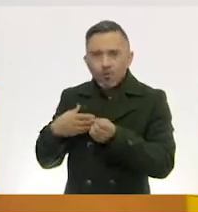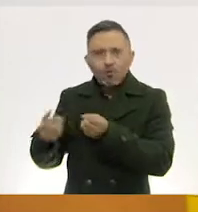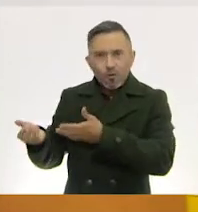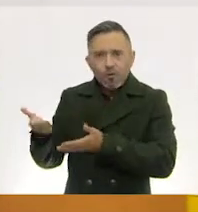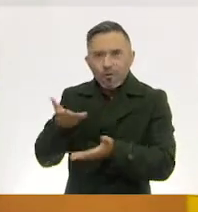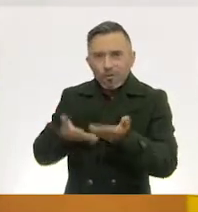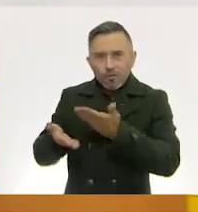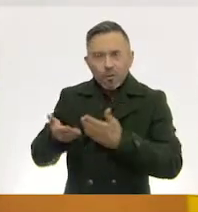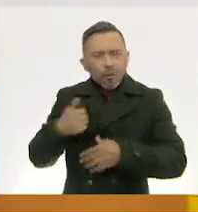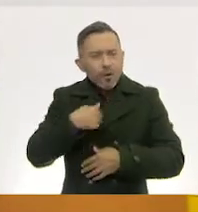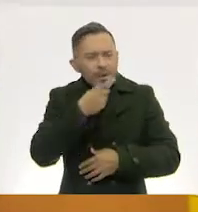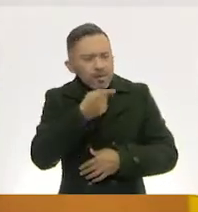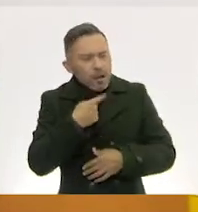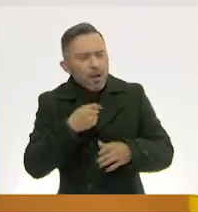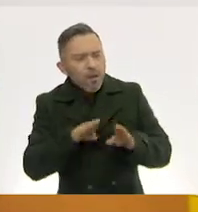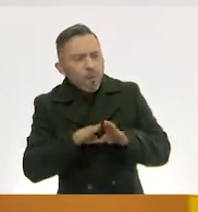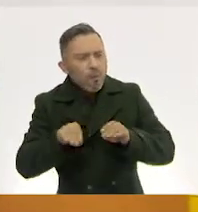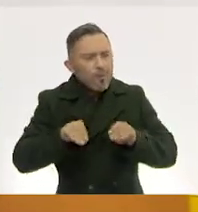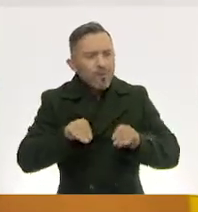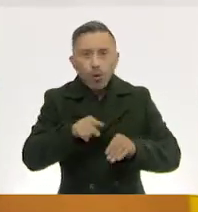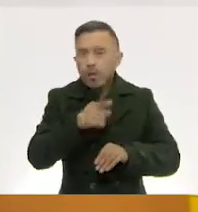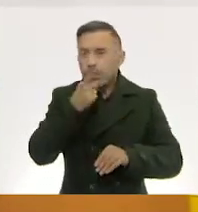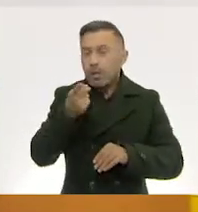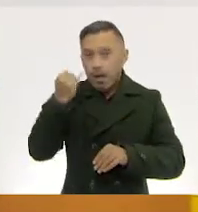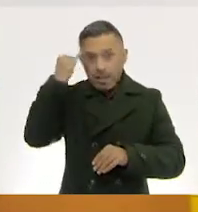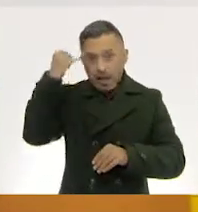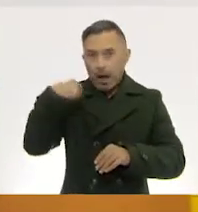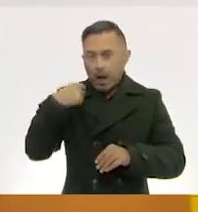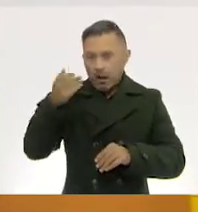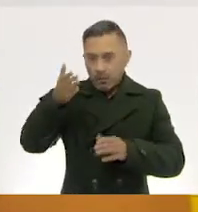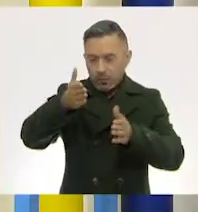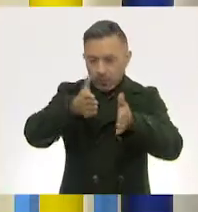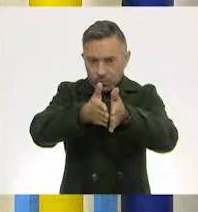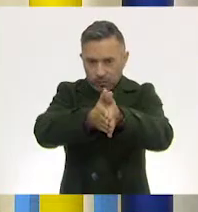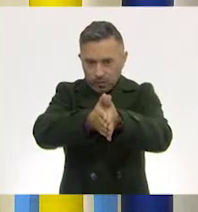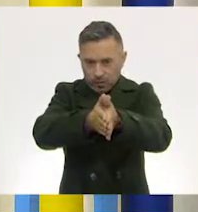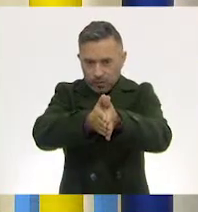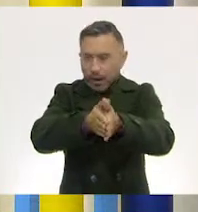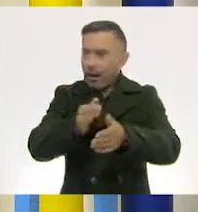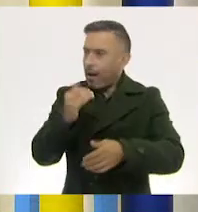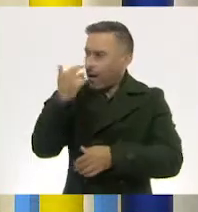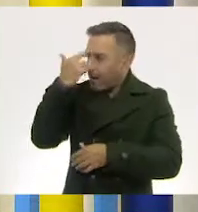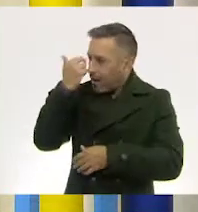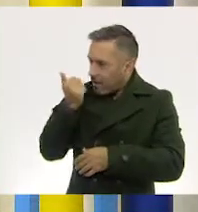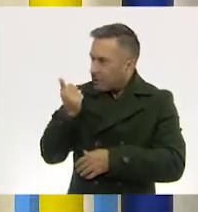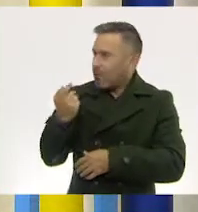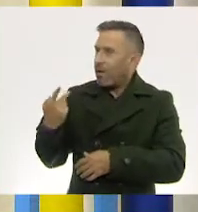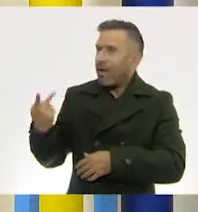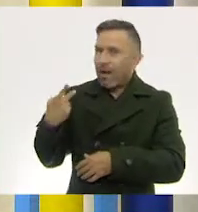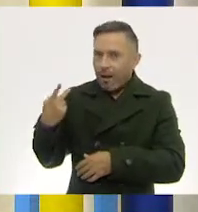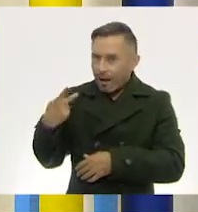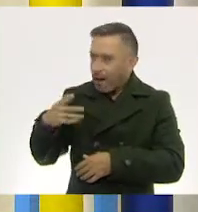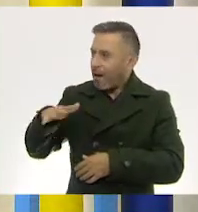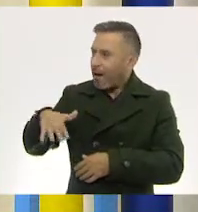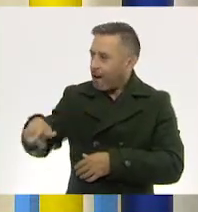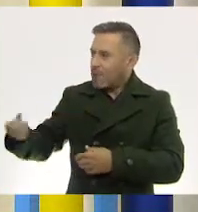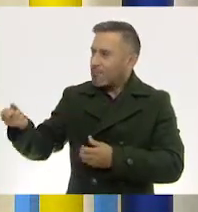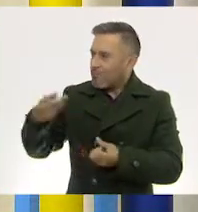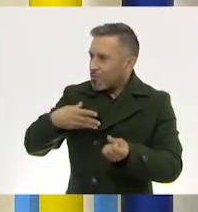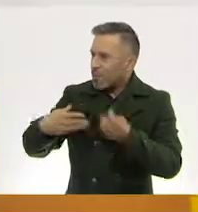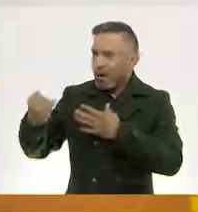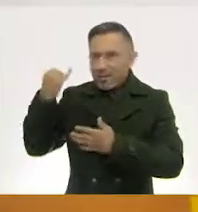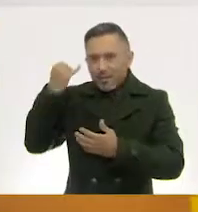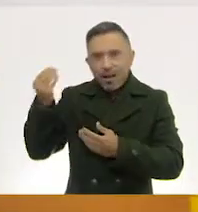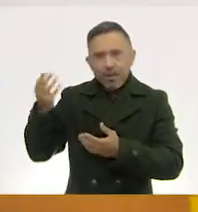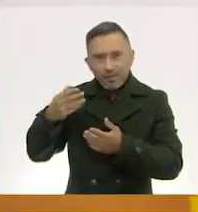¿Cómo se mueve? Y tú me dijiste Ah, puede ser un avioncito Exacto Nosotros estábamos Compartiendo también ideas Y a lo mejor Así se